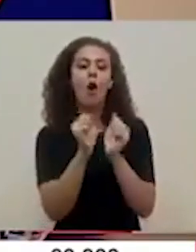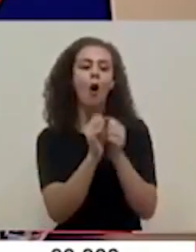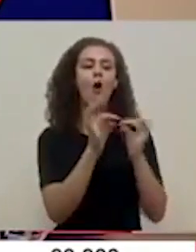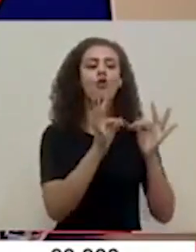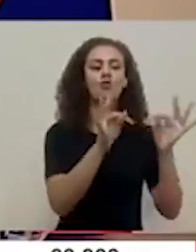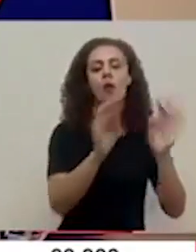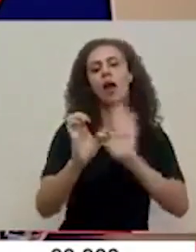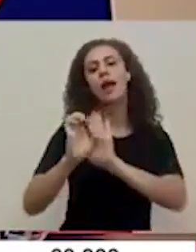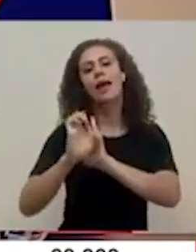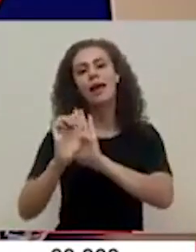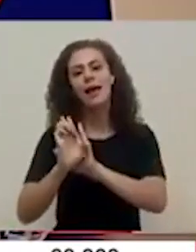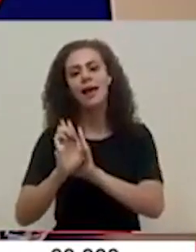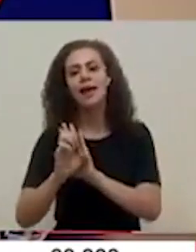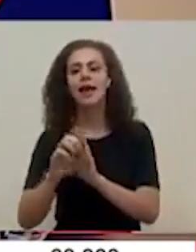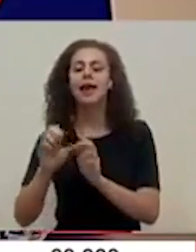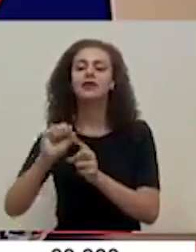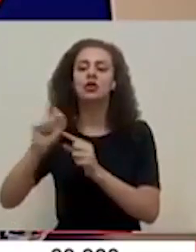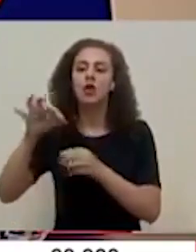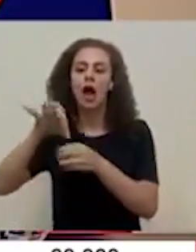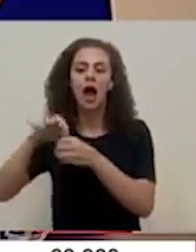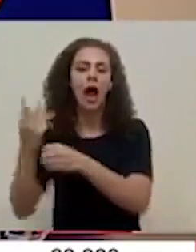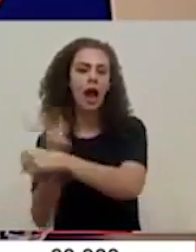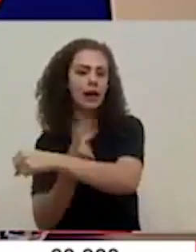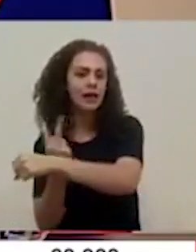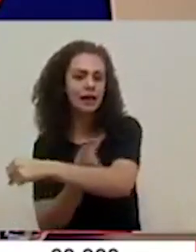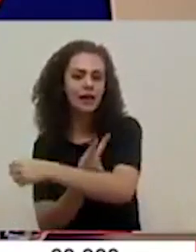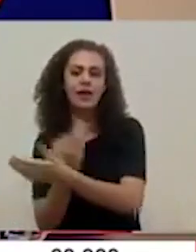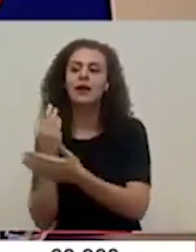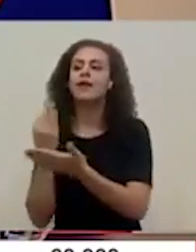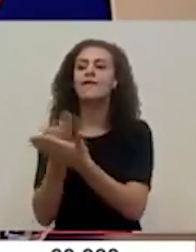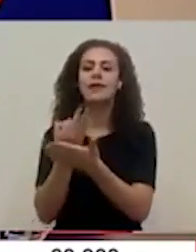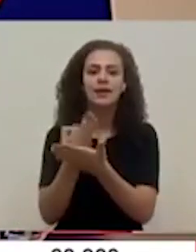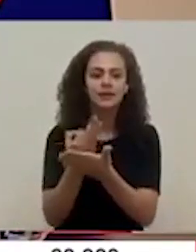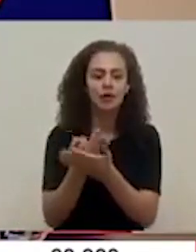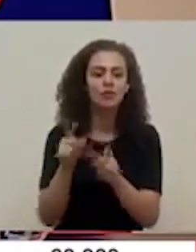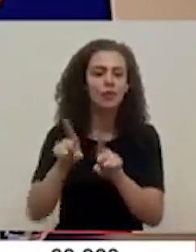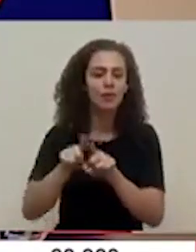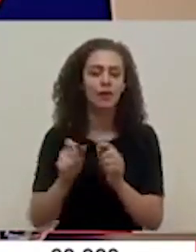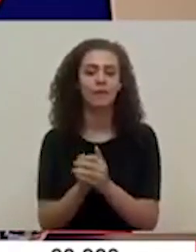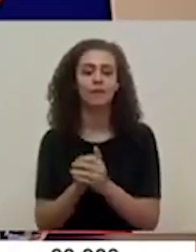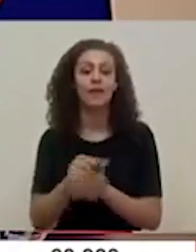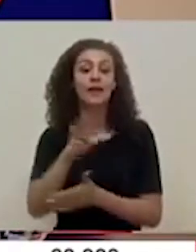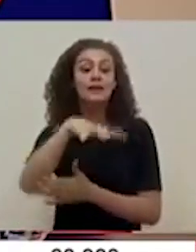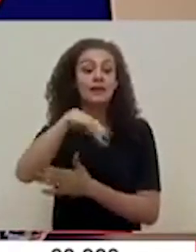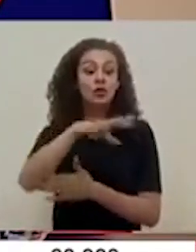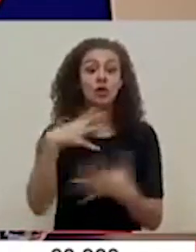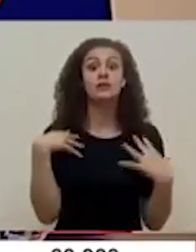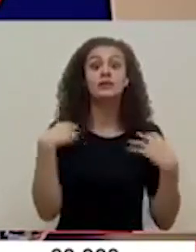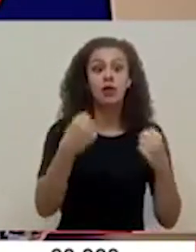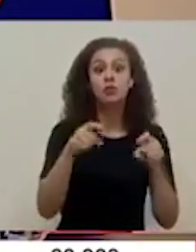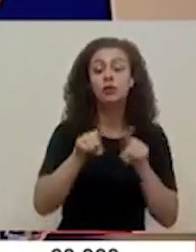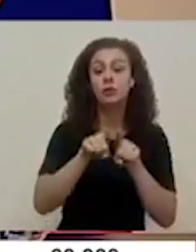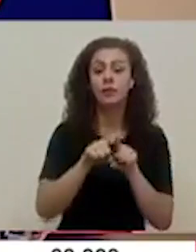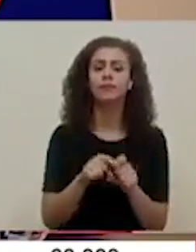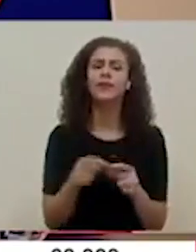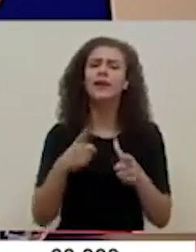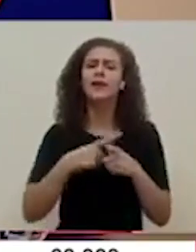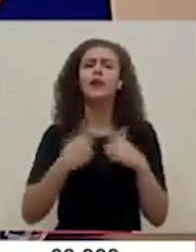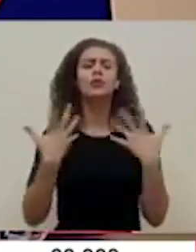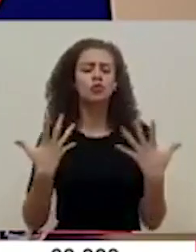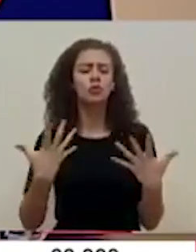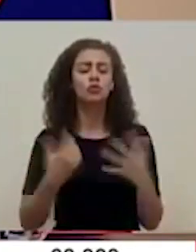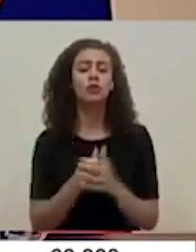turismo, como por ejemplo el sector agrícola, el sector financiero, el sector salud propiamente. Entonces,